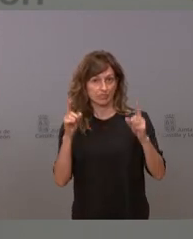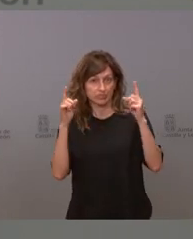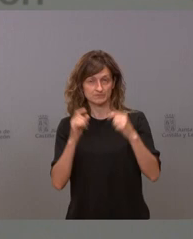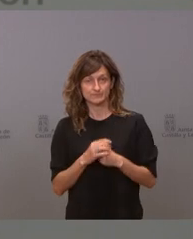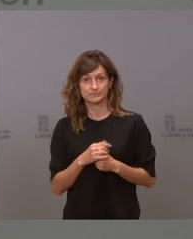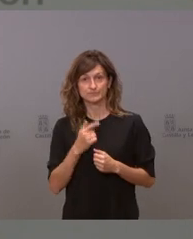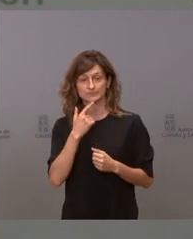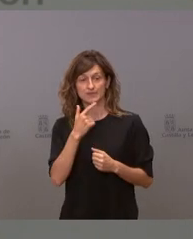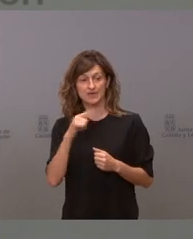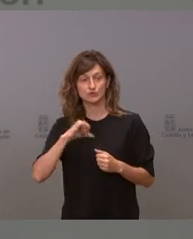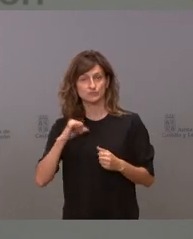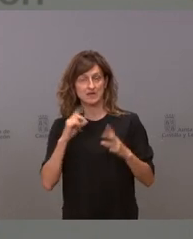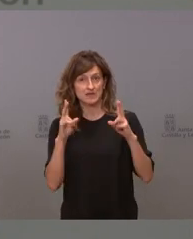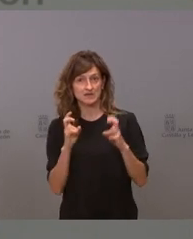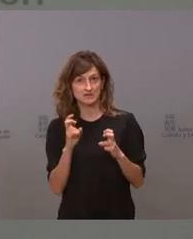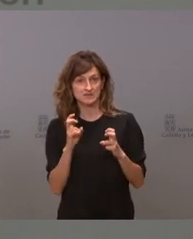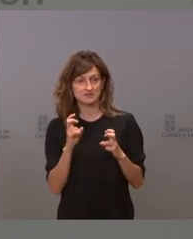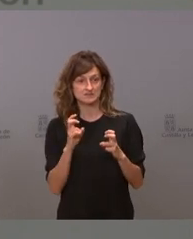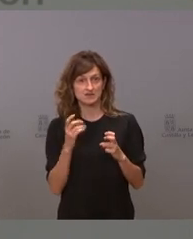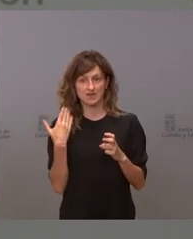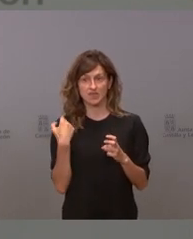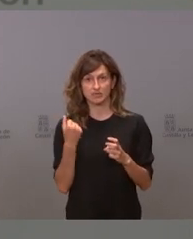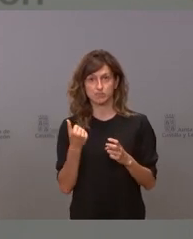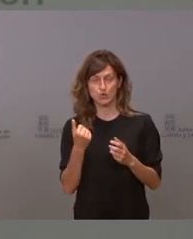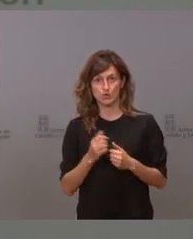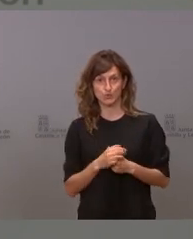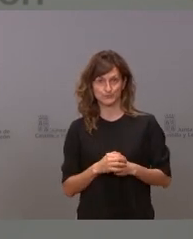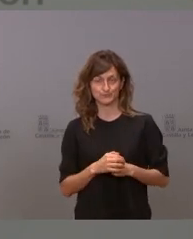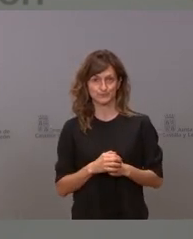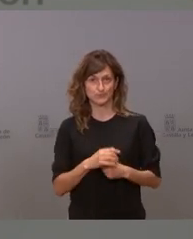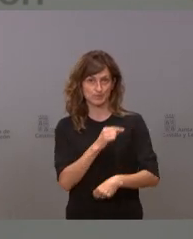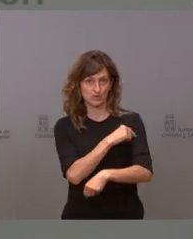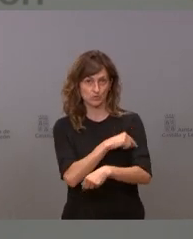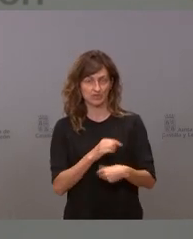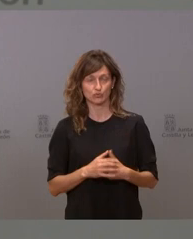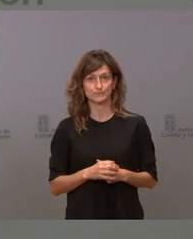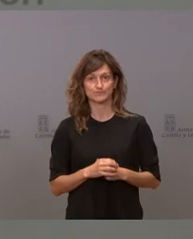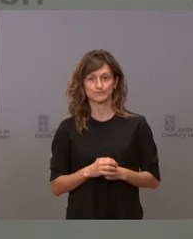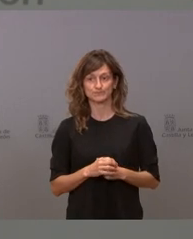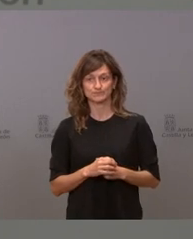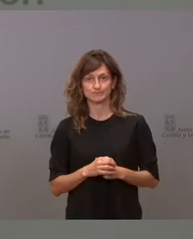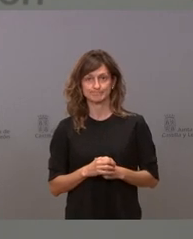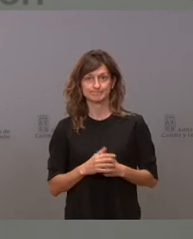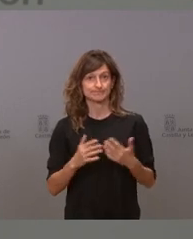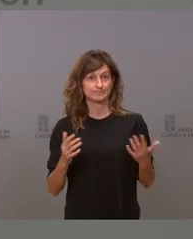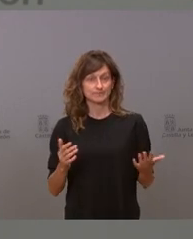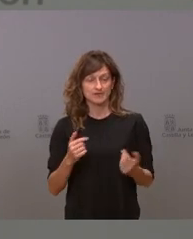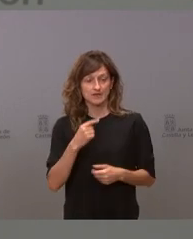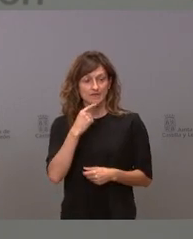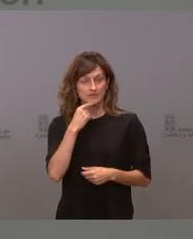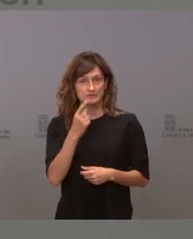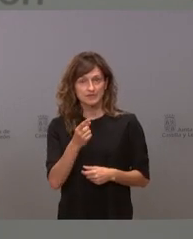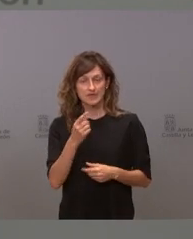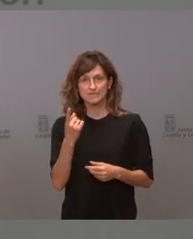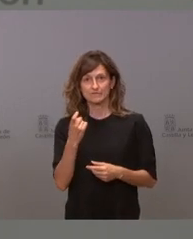ingresan probablemente más los más recientes y sobre todo más los que están inmunocomprometidos de todas maneras sí que tenemos que